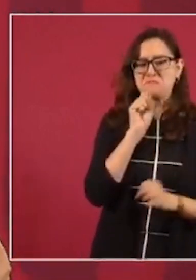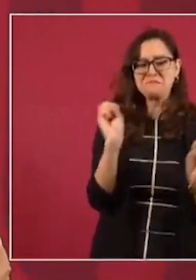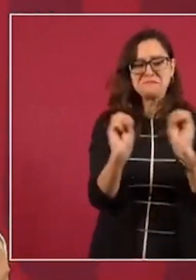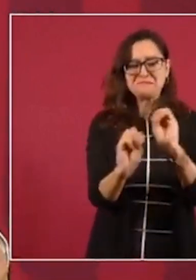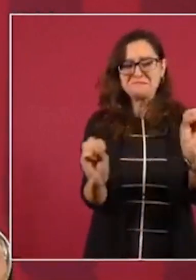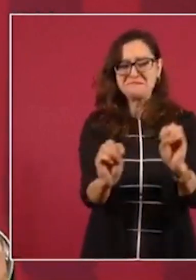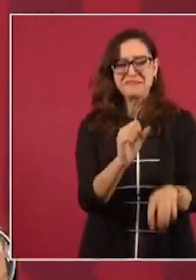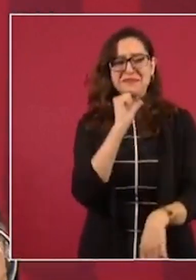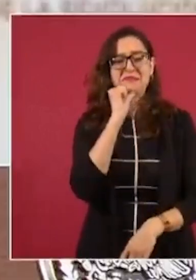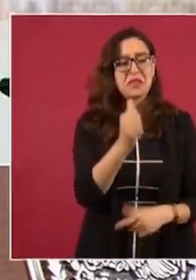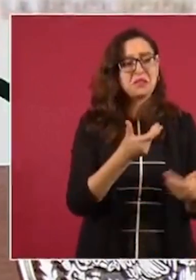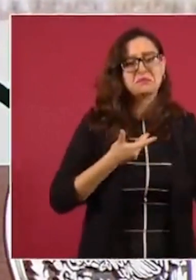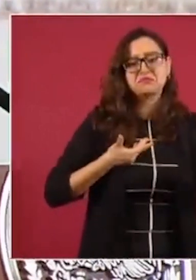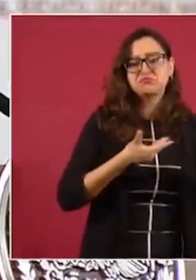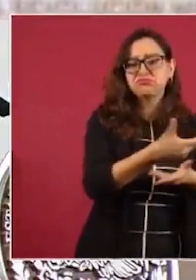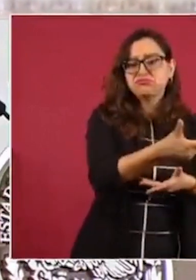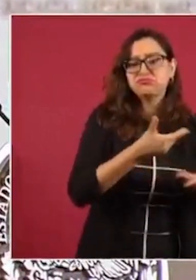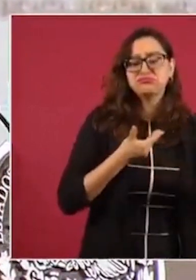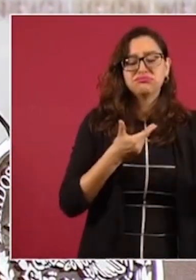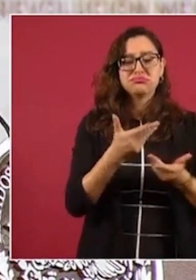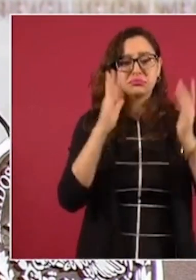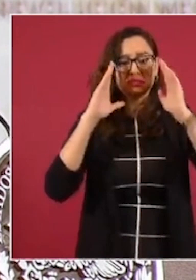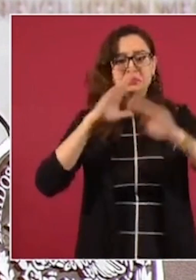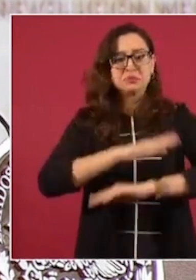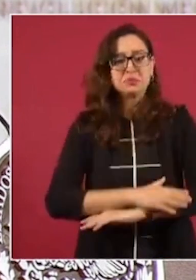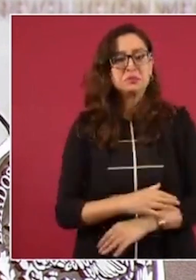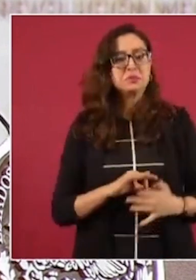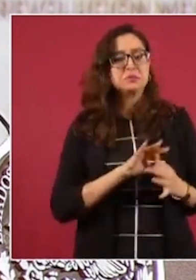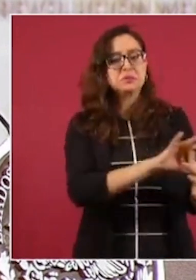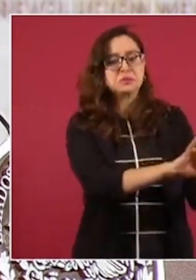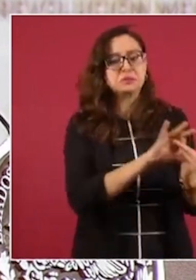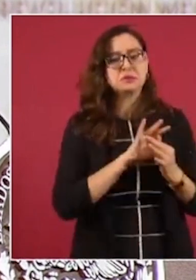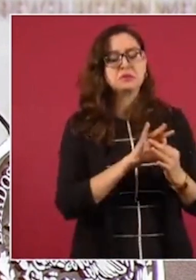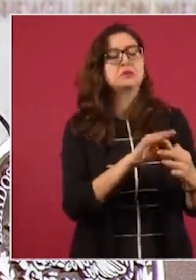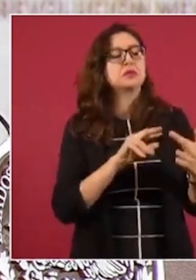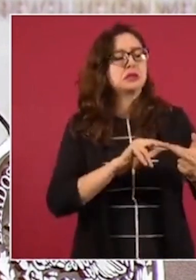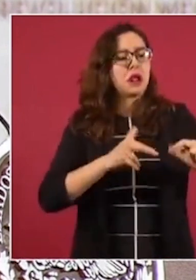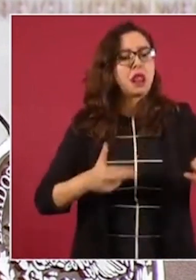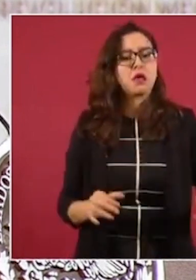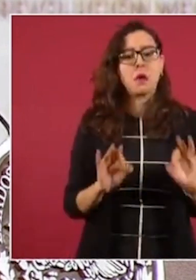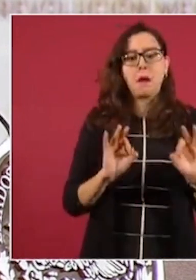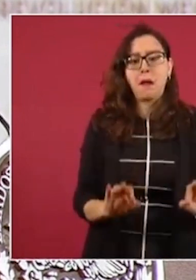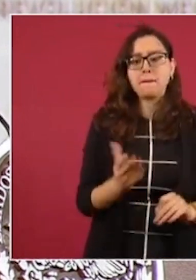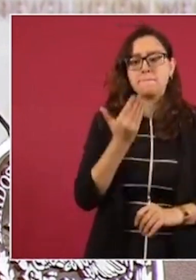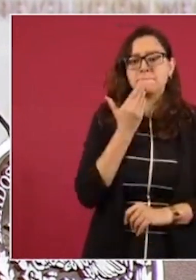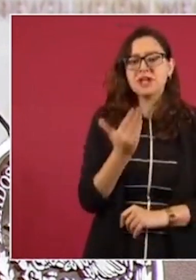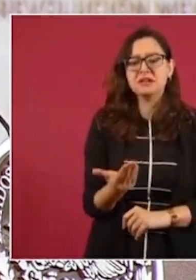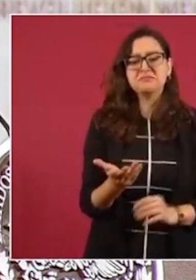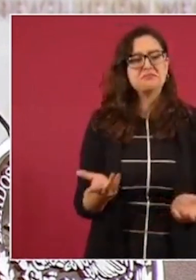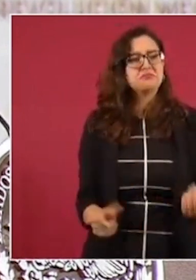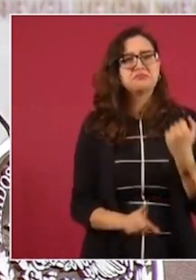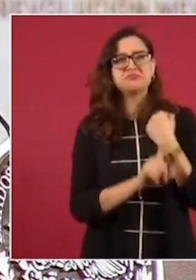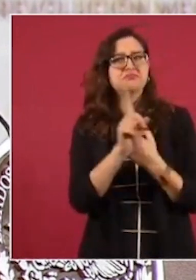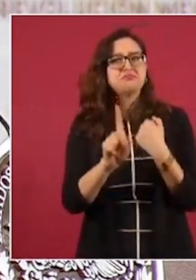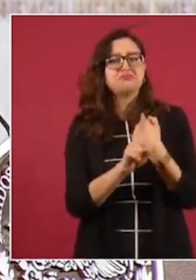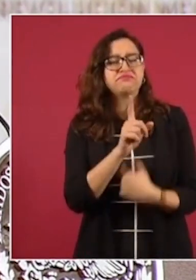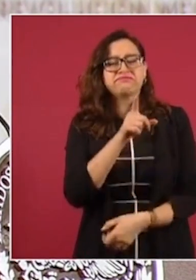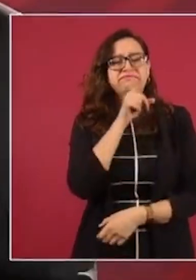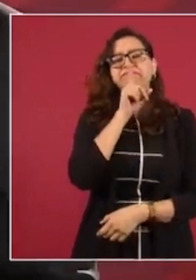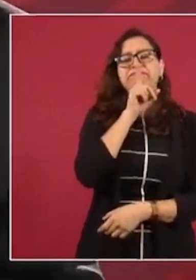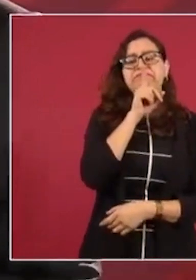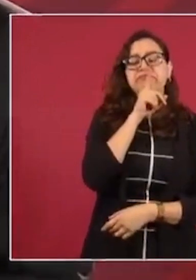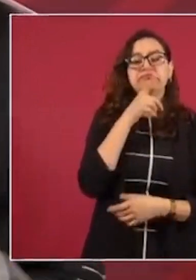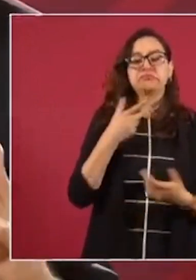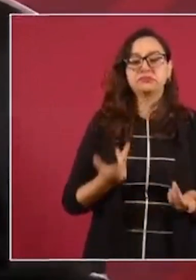los dos países, no hubo problemas mayores, fueron